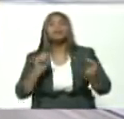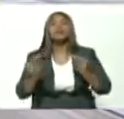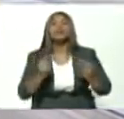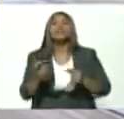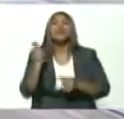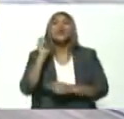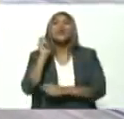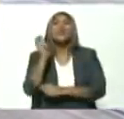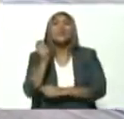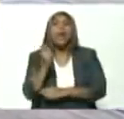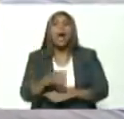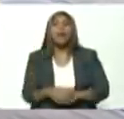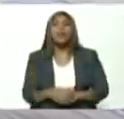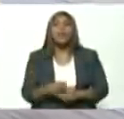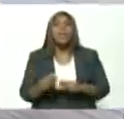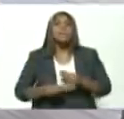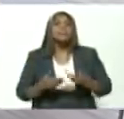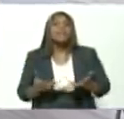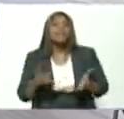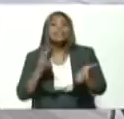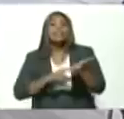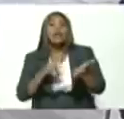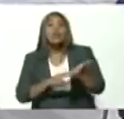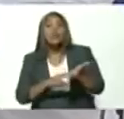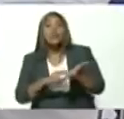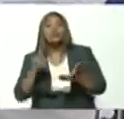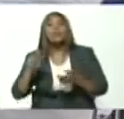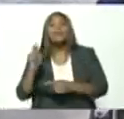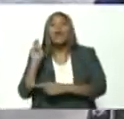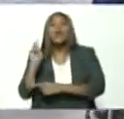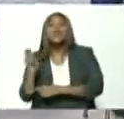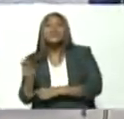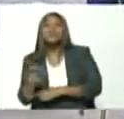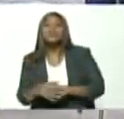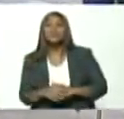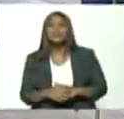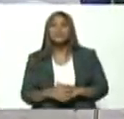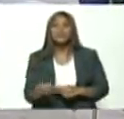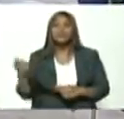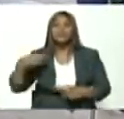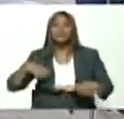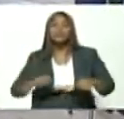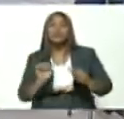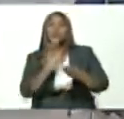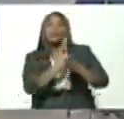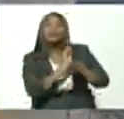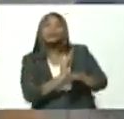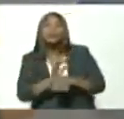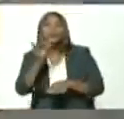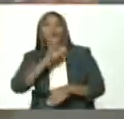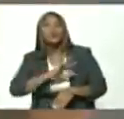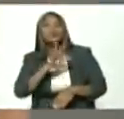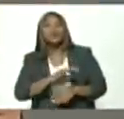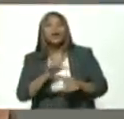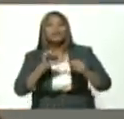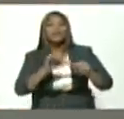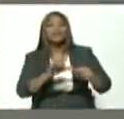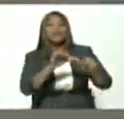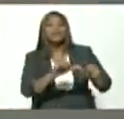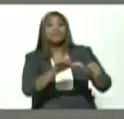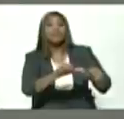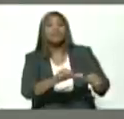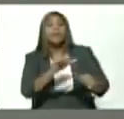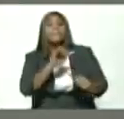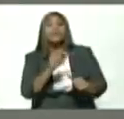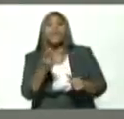las pensiones tanto las del seguro social como las de las jubilaciones y la de protección social para mantener o para recuperar